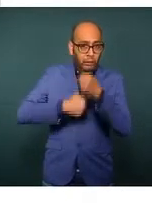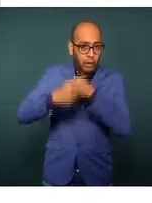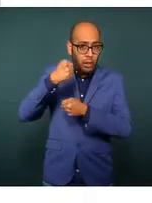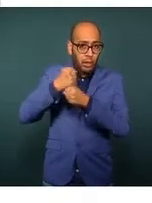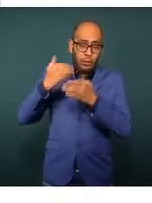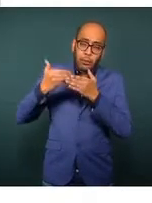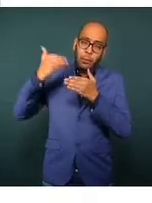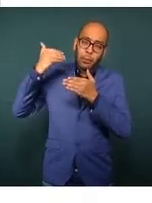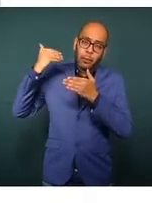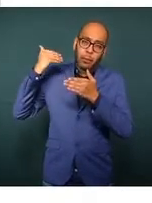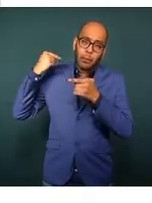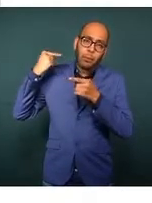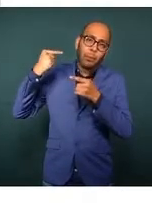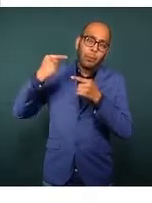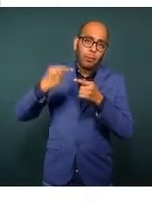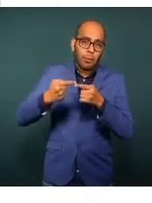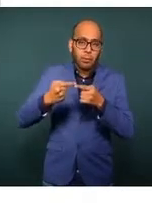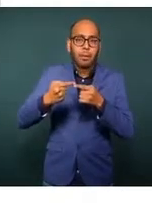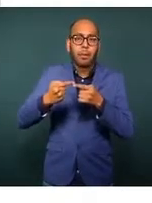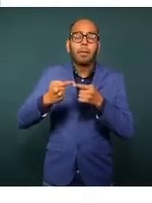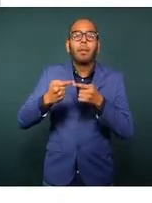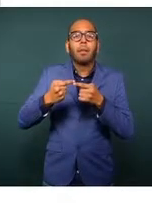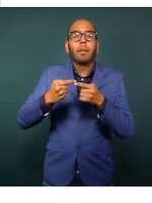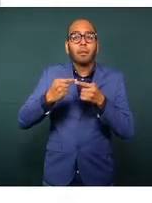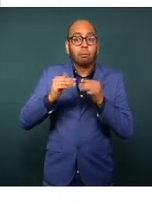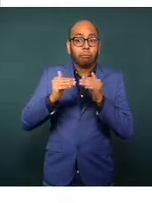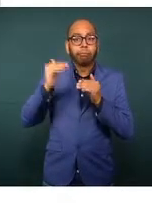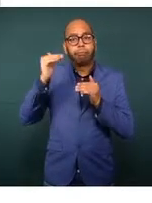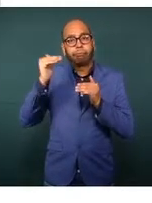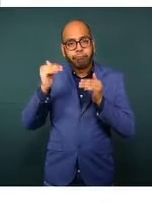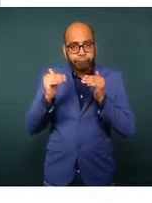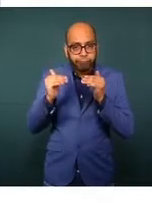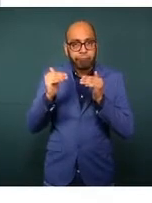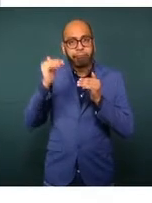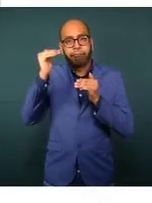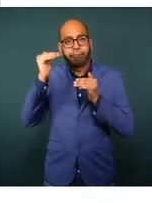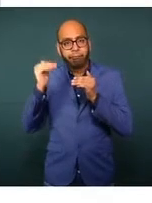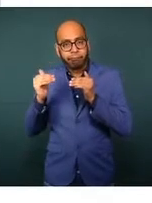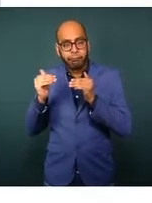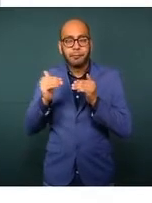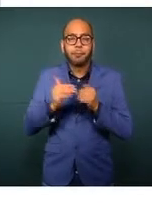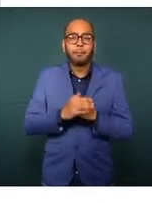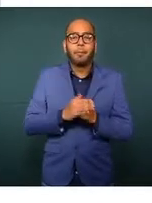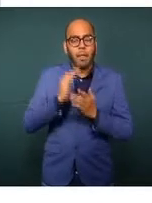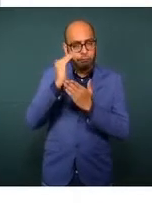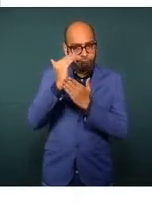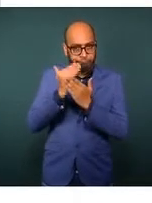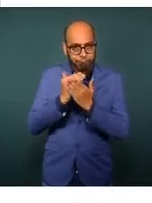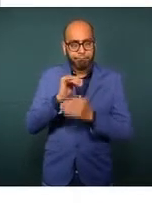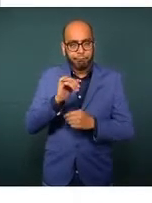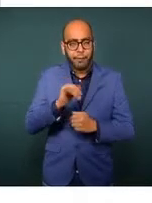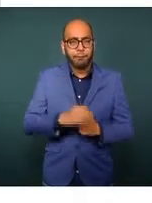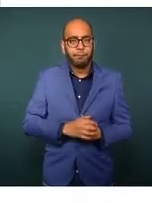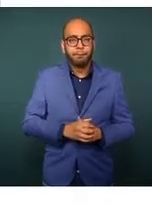picos, pero con una tendencia muy marcada a la baja. Siguiente.